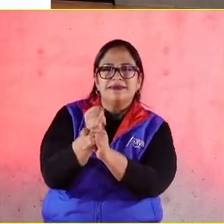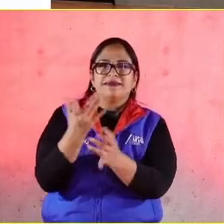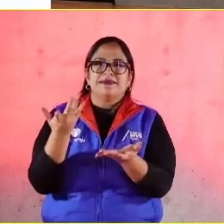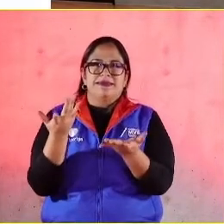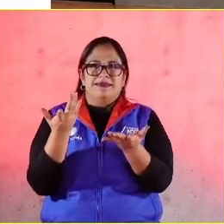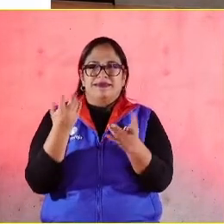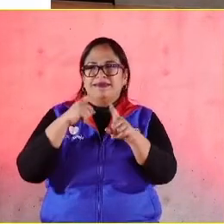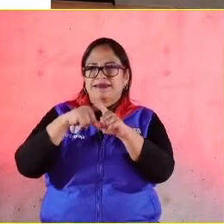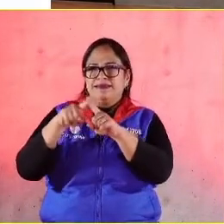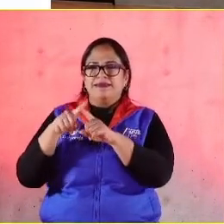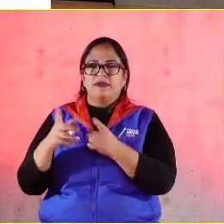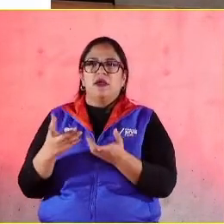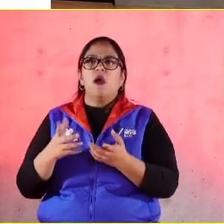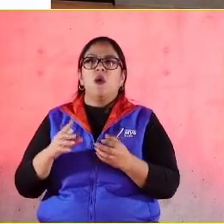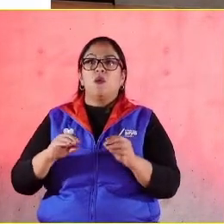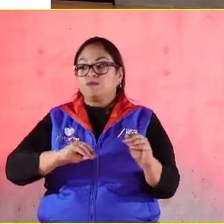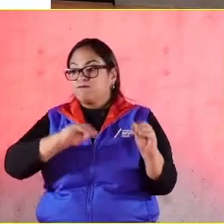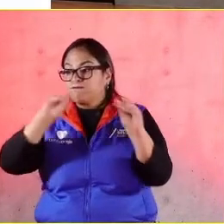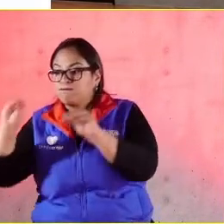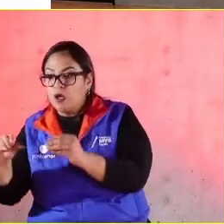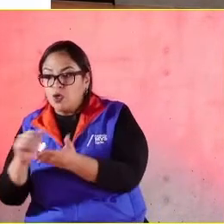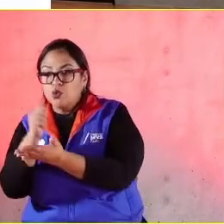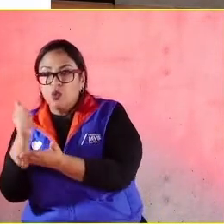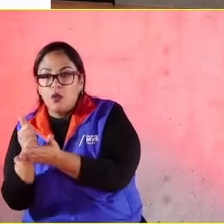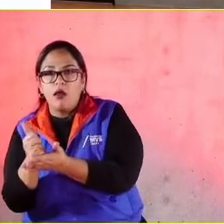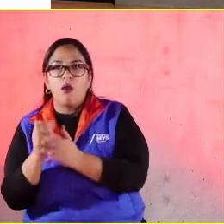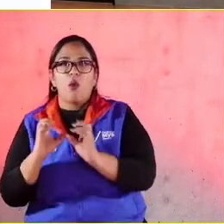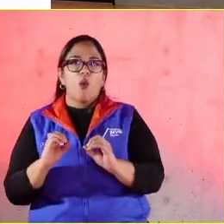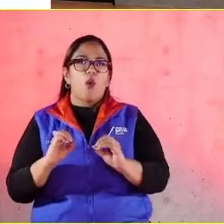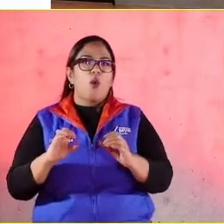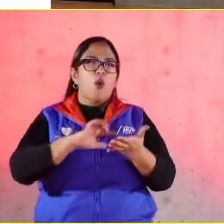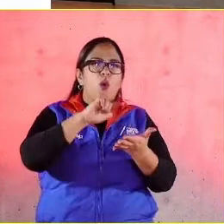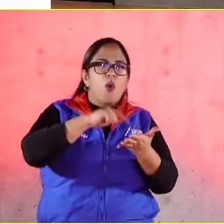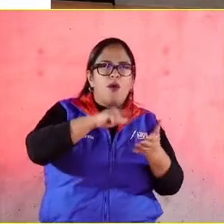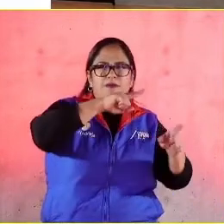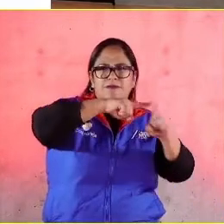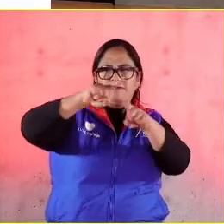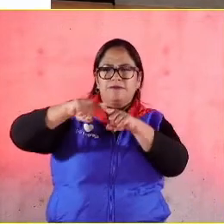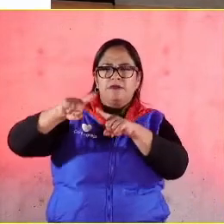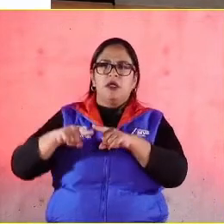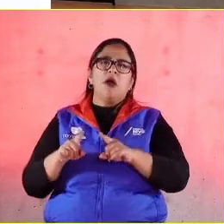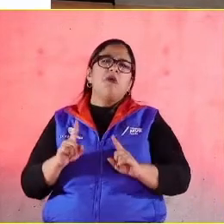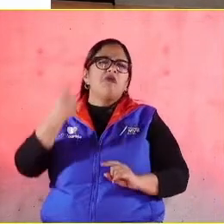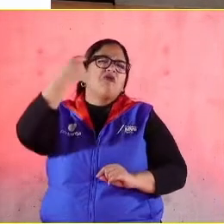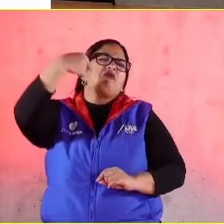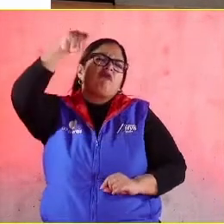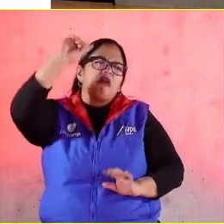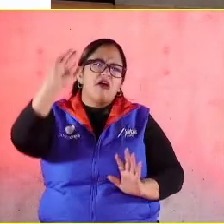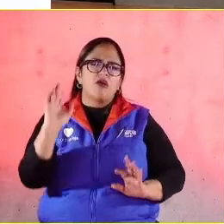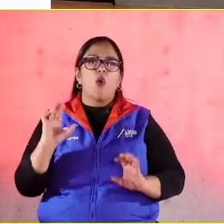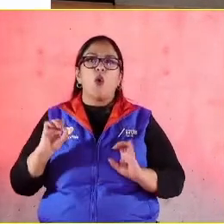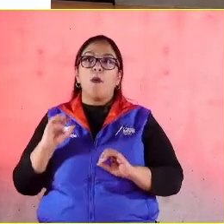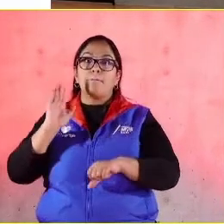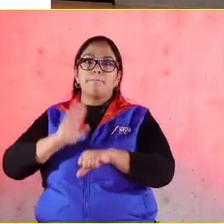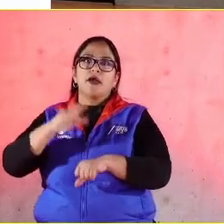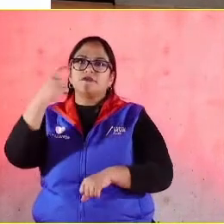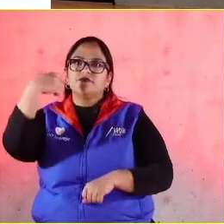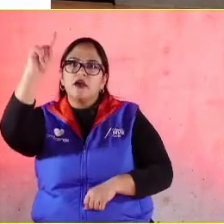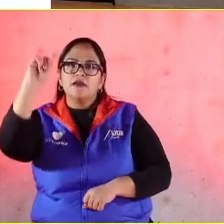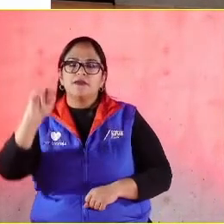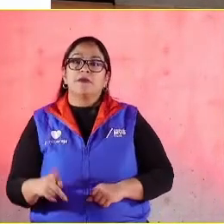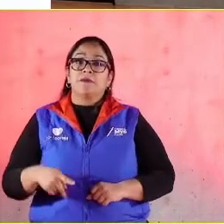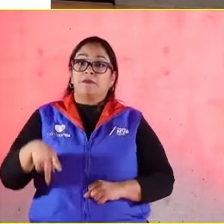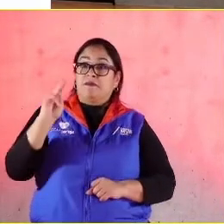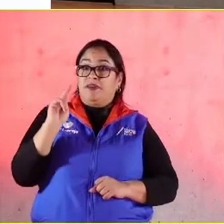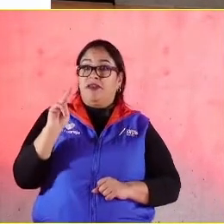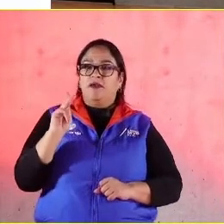a una plaza o a una ciudad se podría entender que es muy fácil o más fácil que presencial,